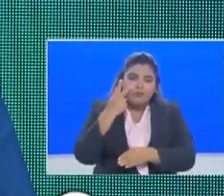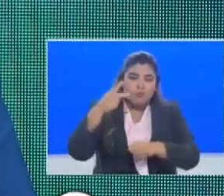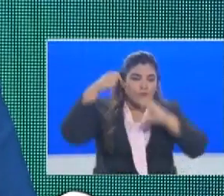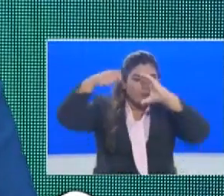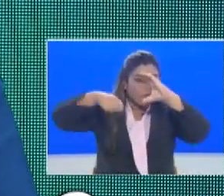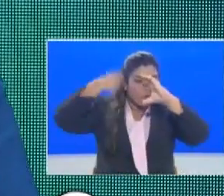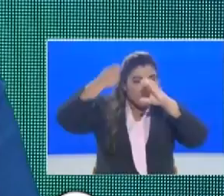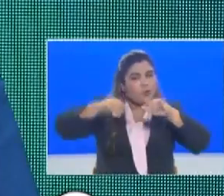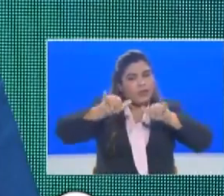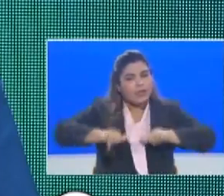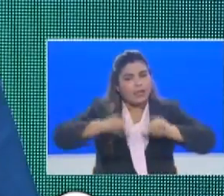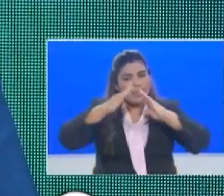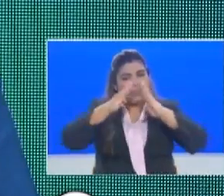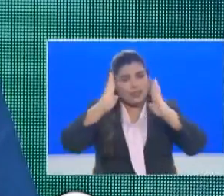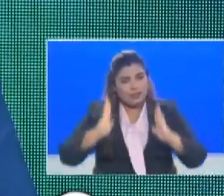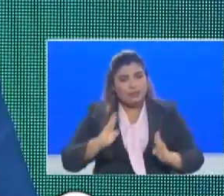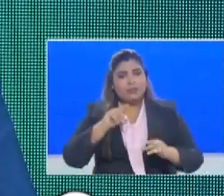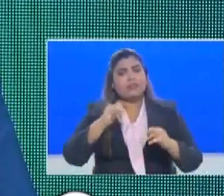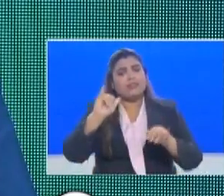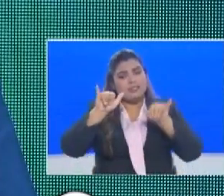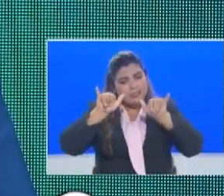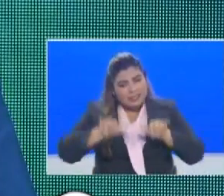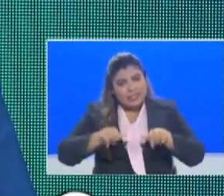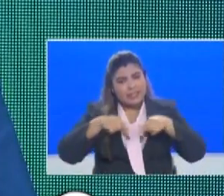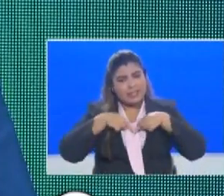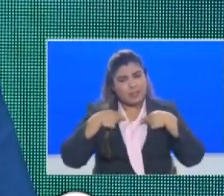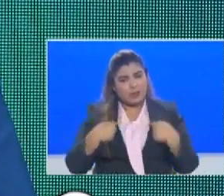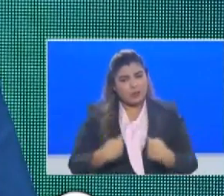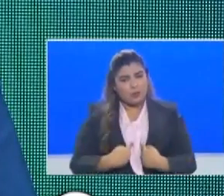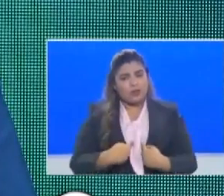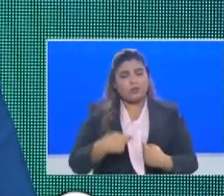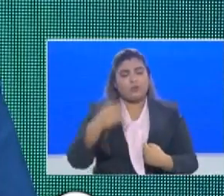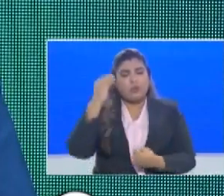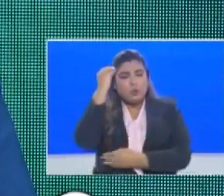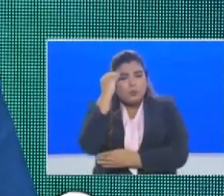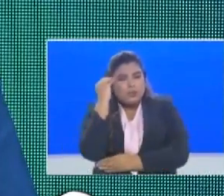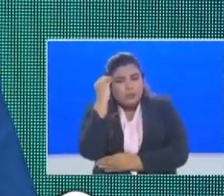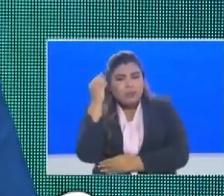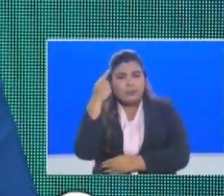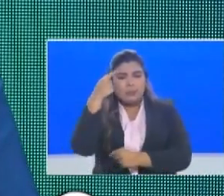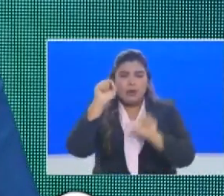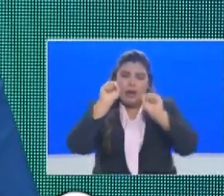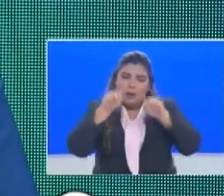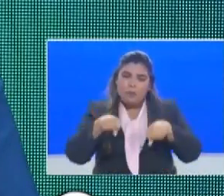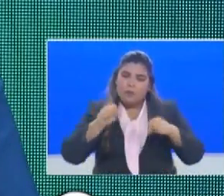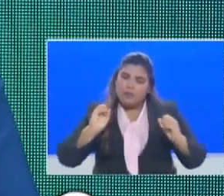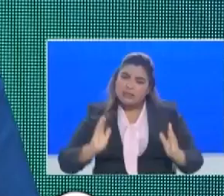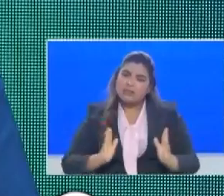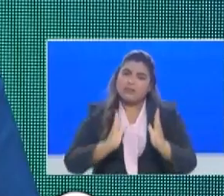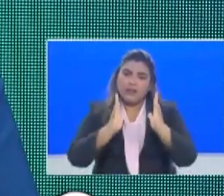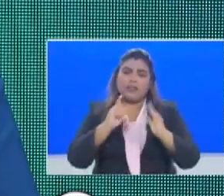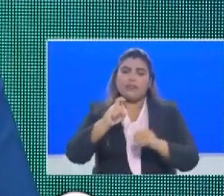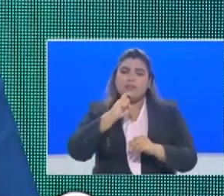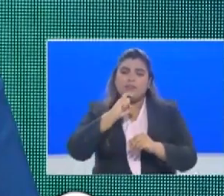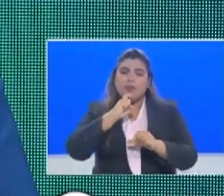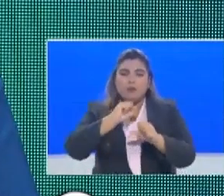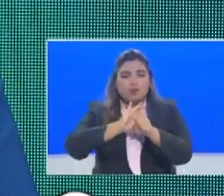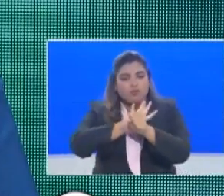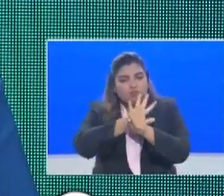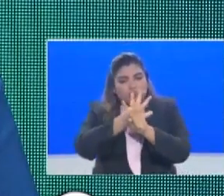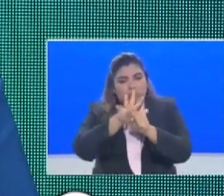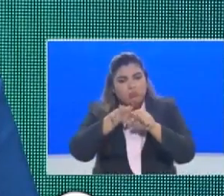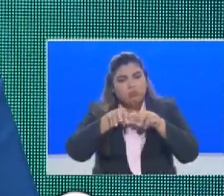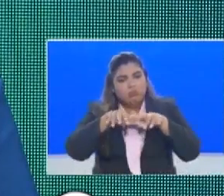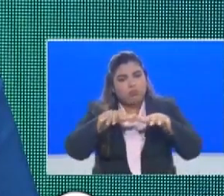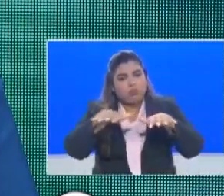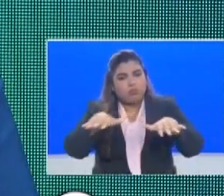nosotros cada uno en nuestro corazón y en nuestra mente para poder enfrentar esta pandemia. El día de hoy queremos